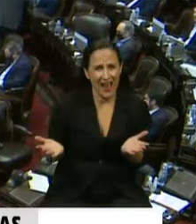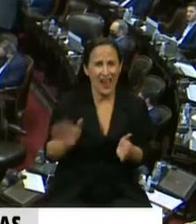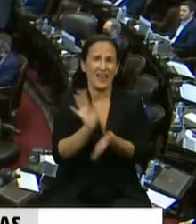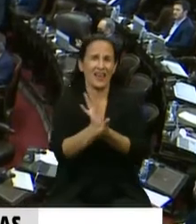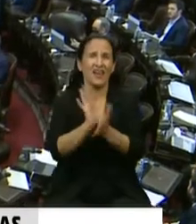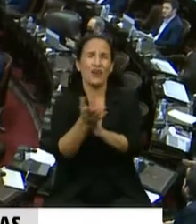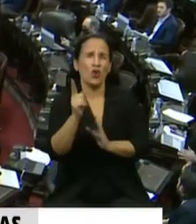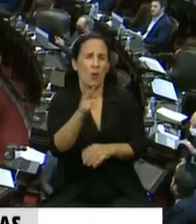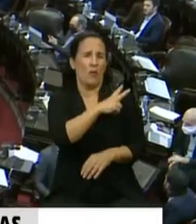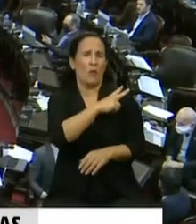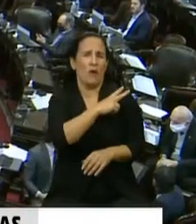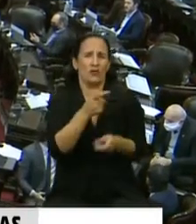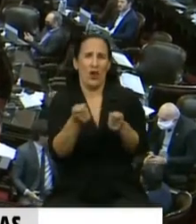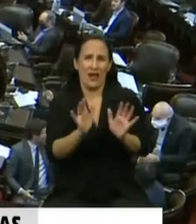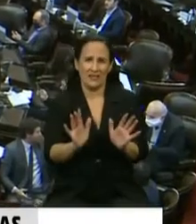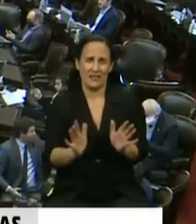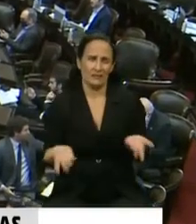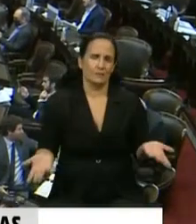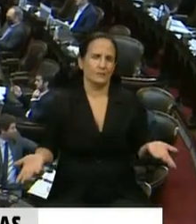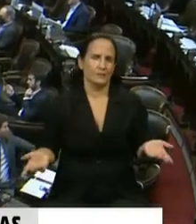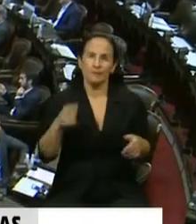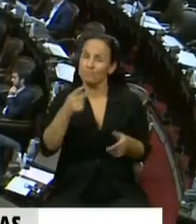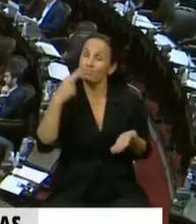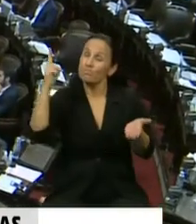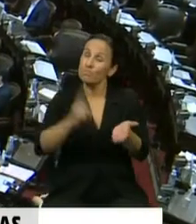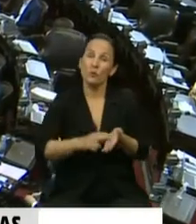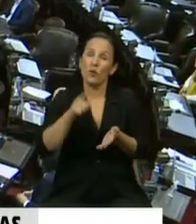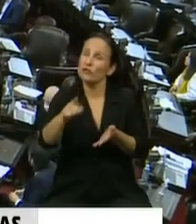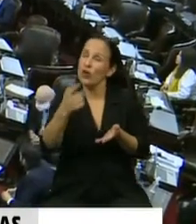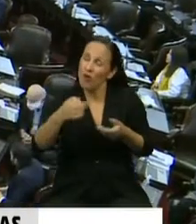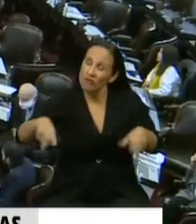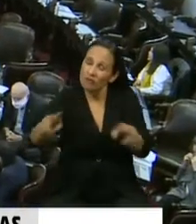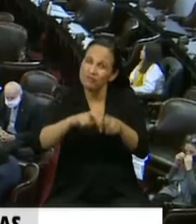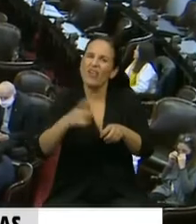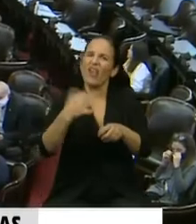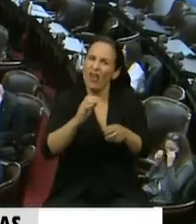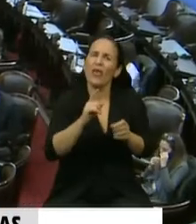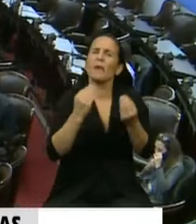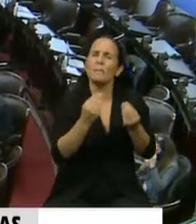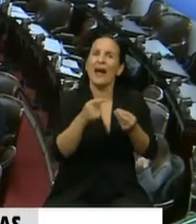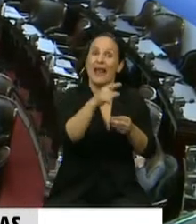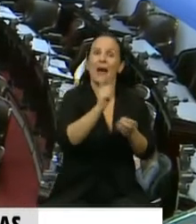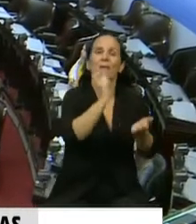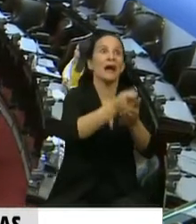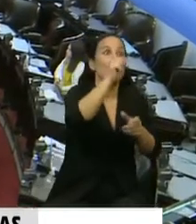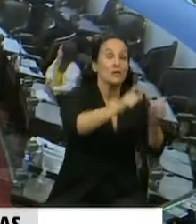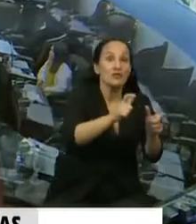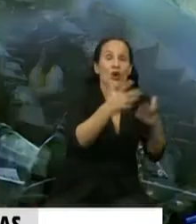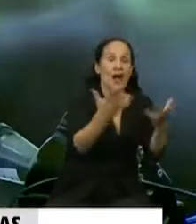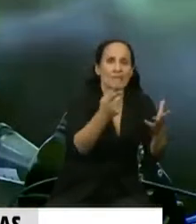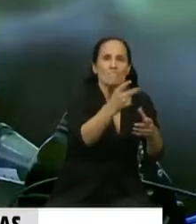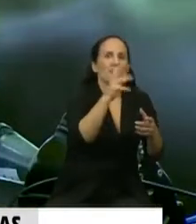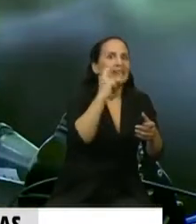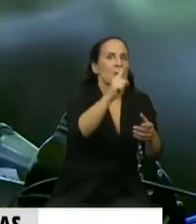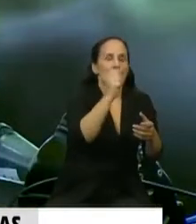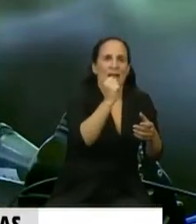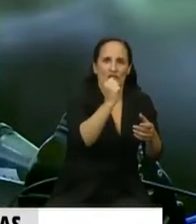patronales. También queremos que ese impuesto, los recursos vayan a pagar 30.000 pesos de salario de cuarentena, porque con 10.000